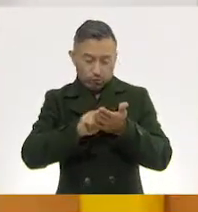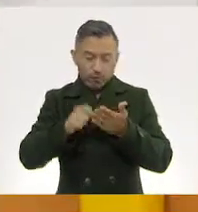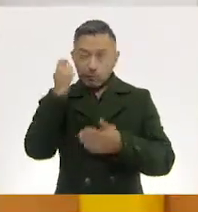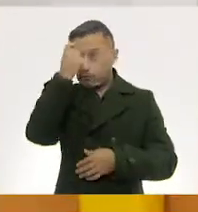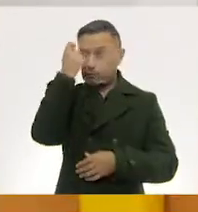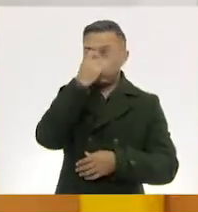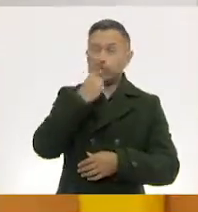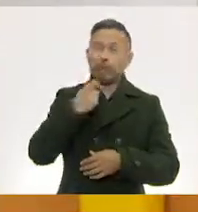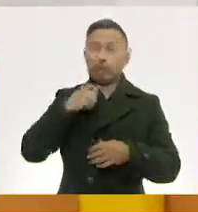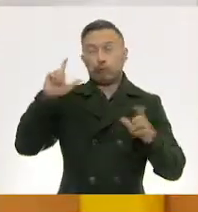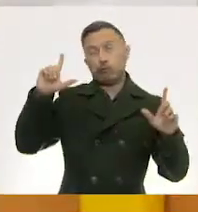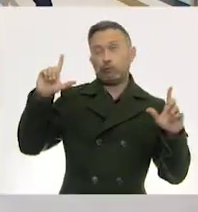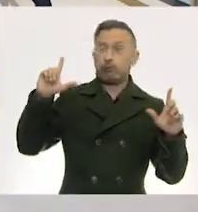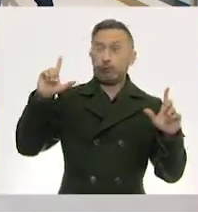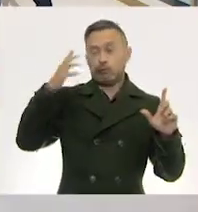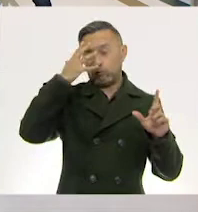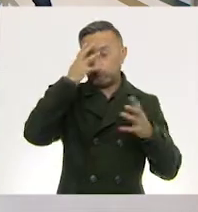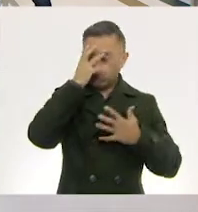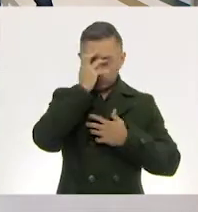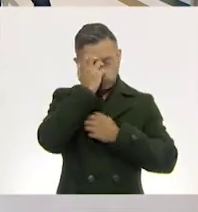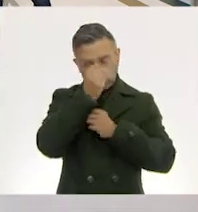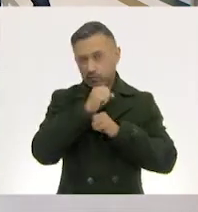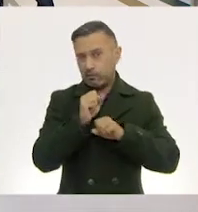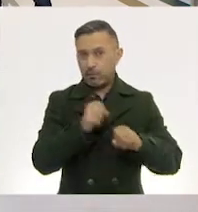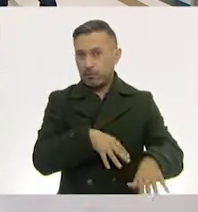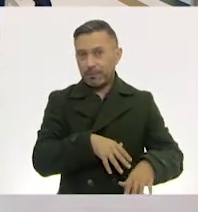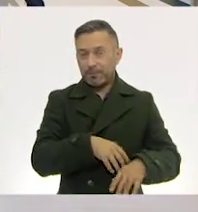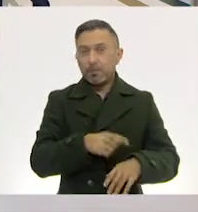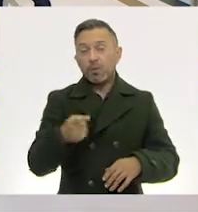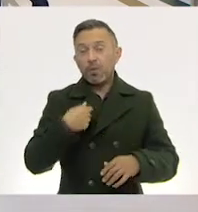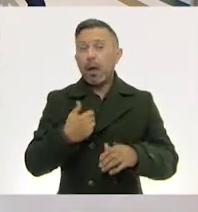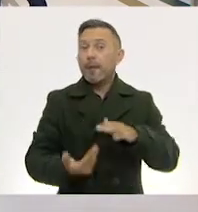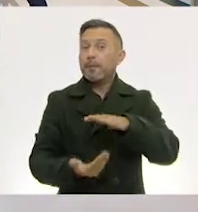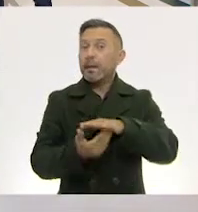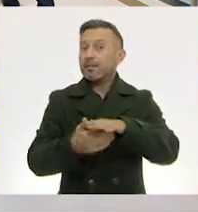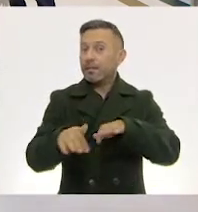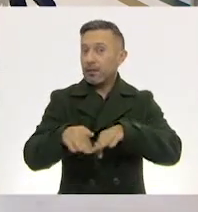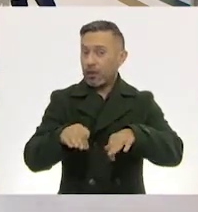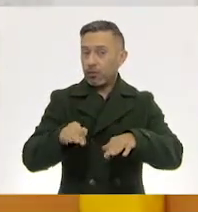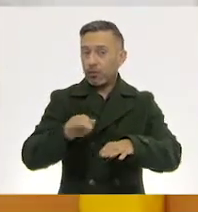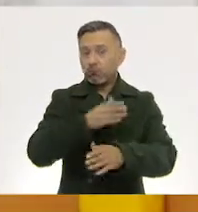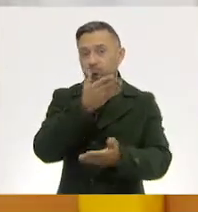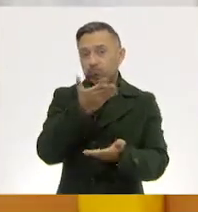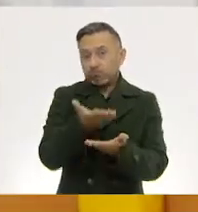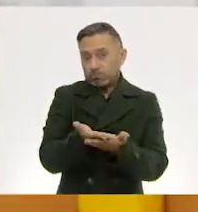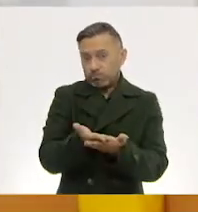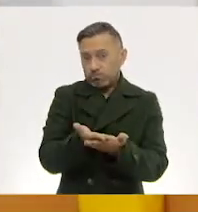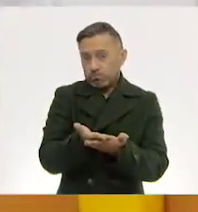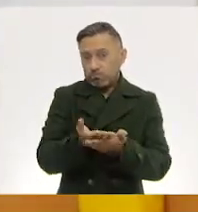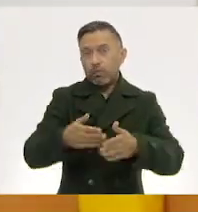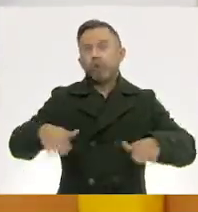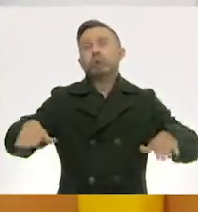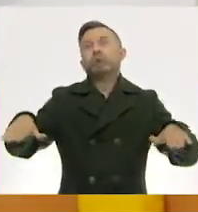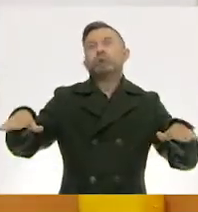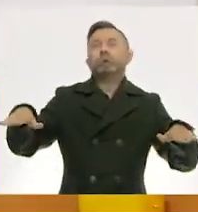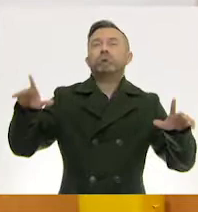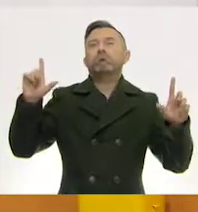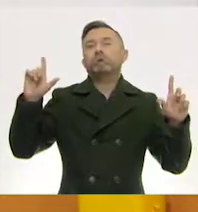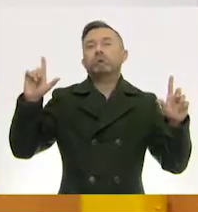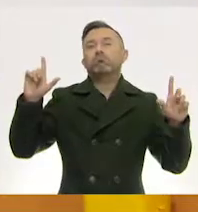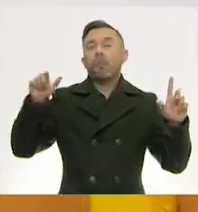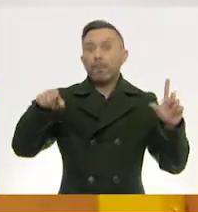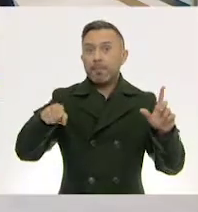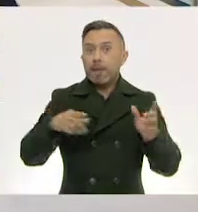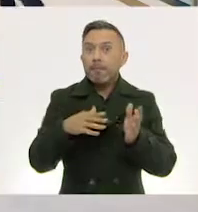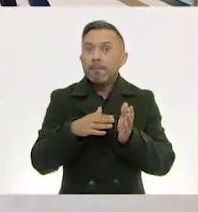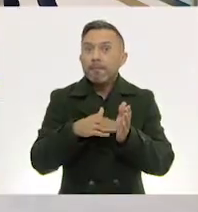algunos días de estar en espera sobre la mesa de trabajo, la hoja de papel fue arrastrada